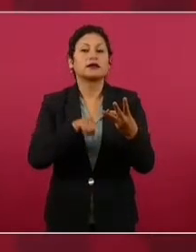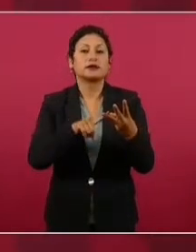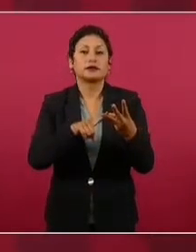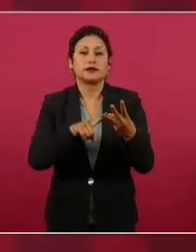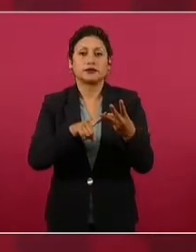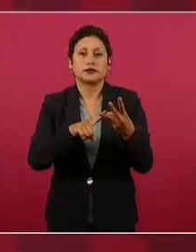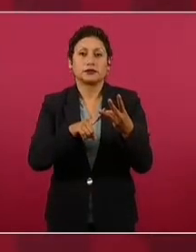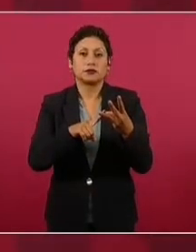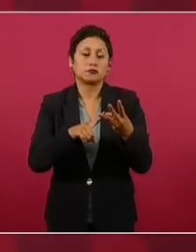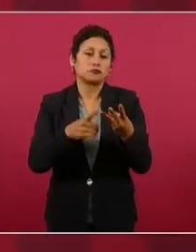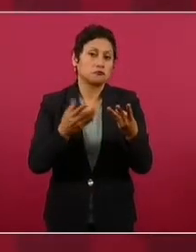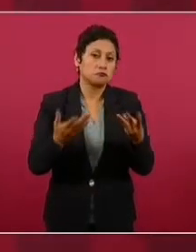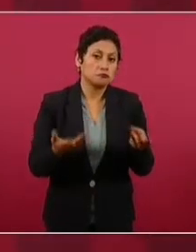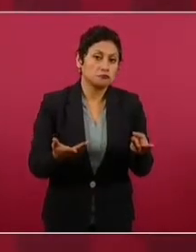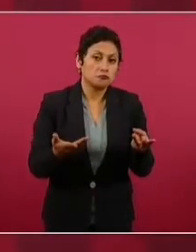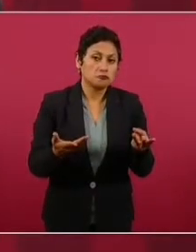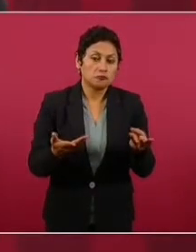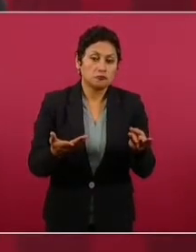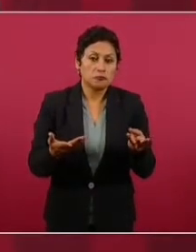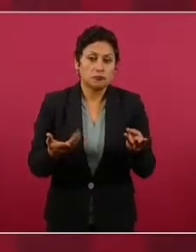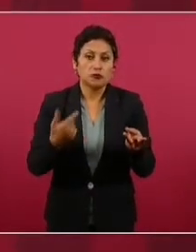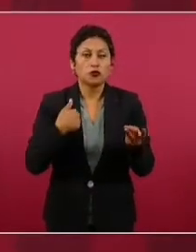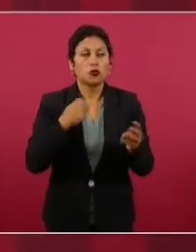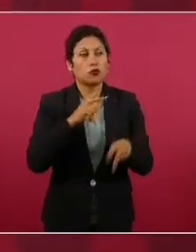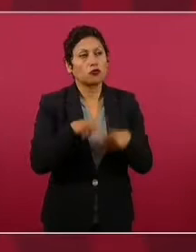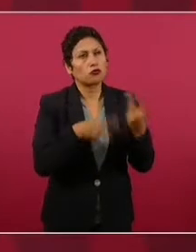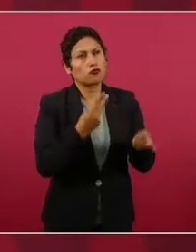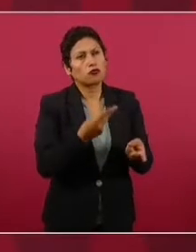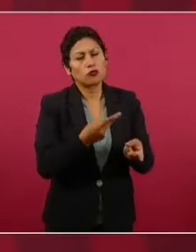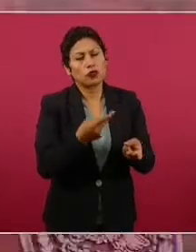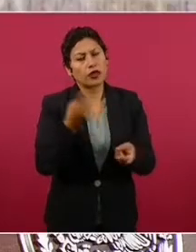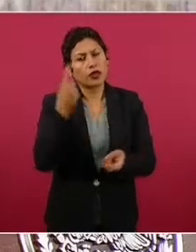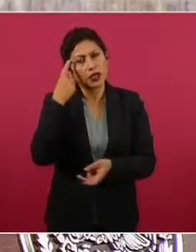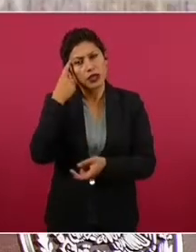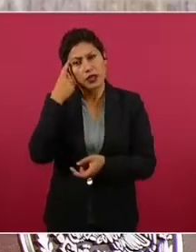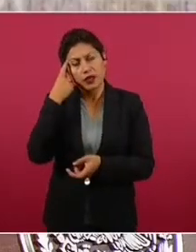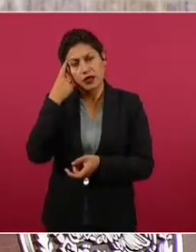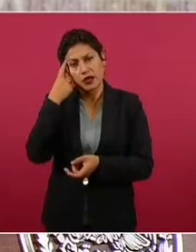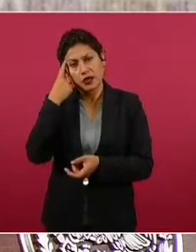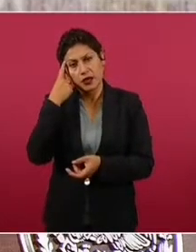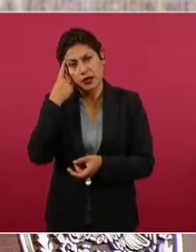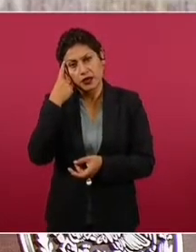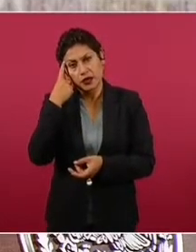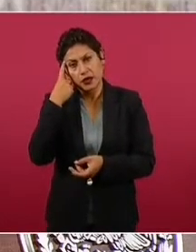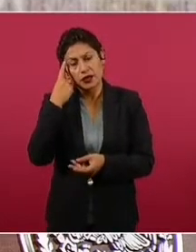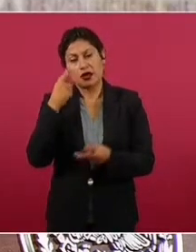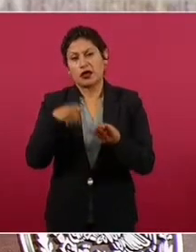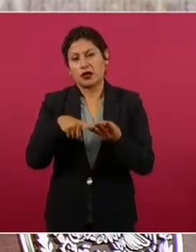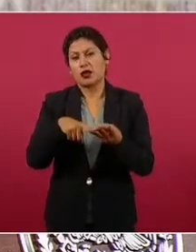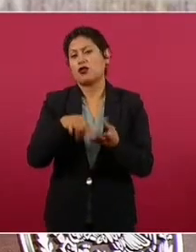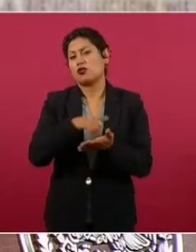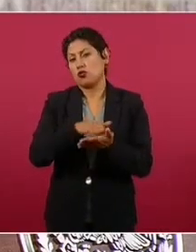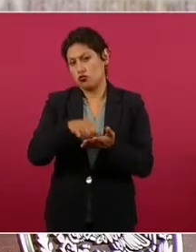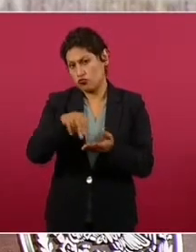estuve en Nueva York,